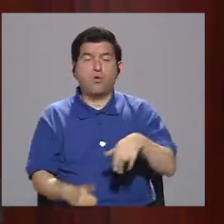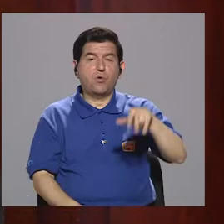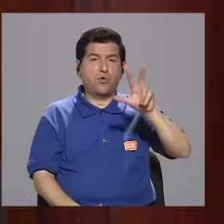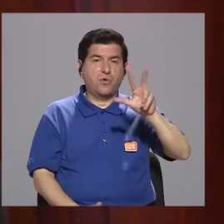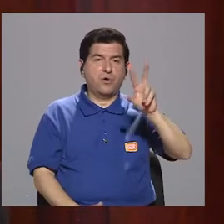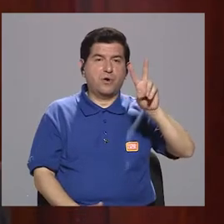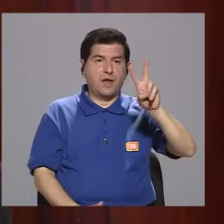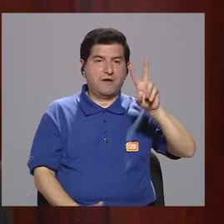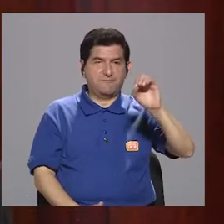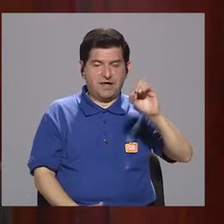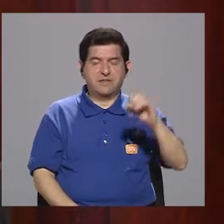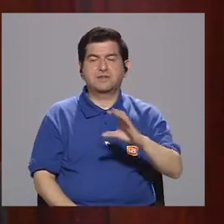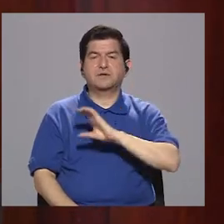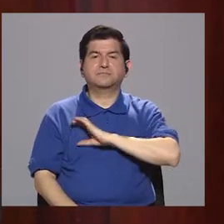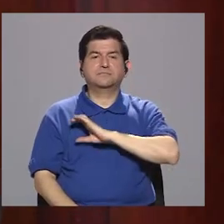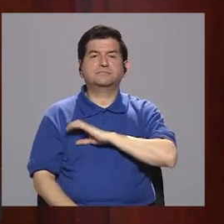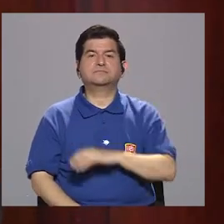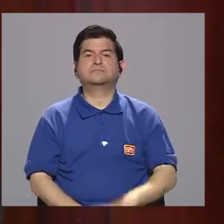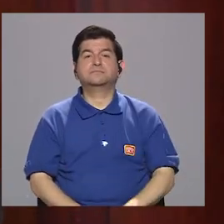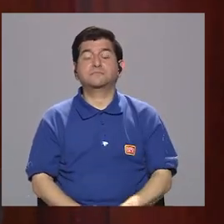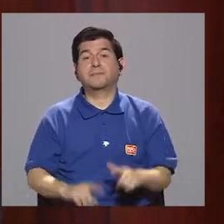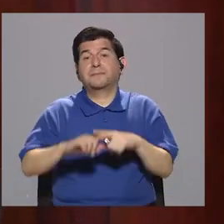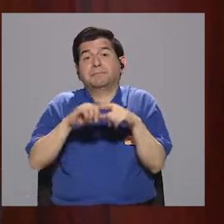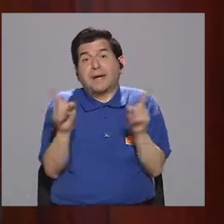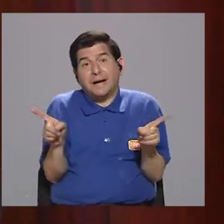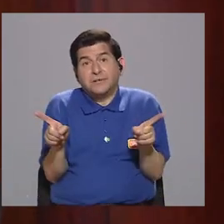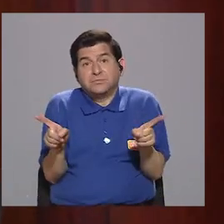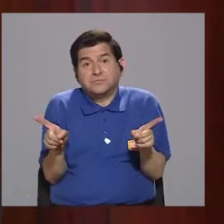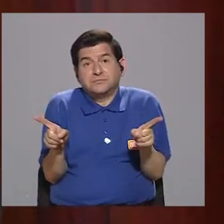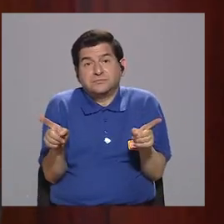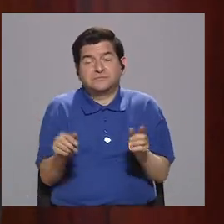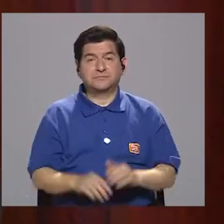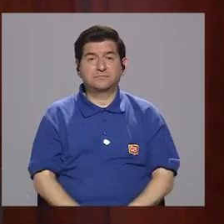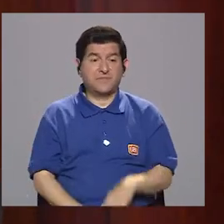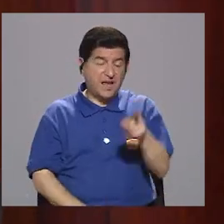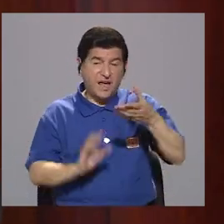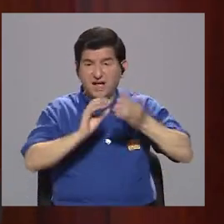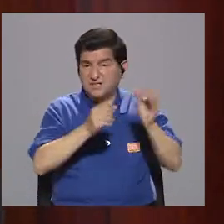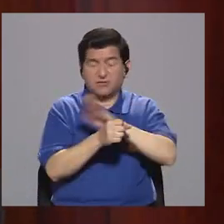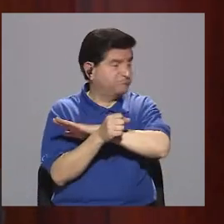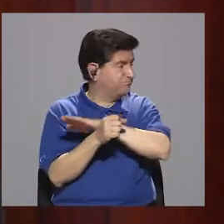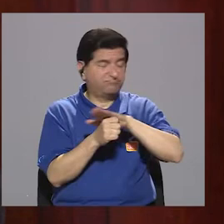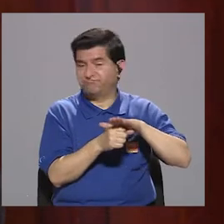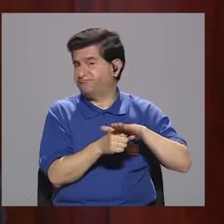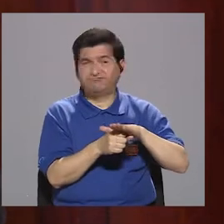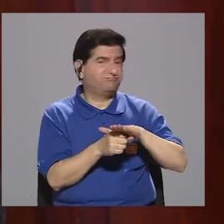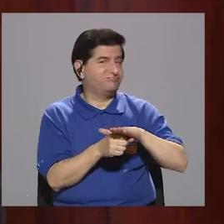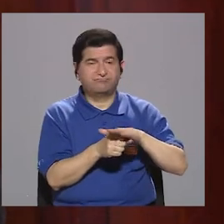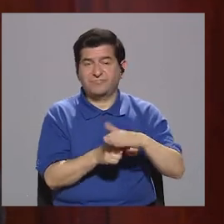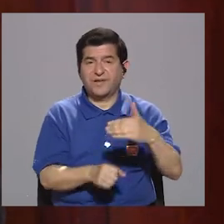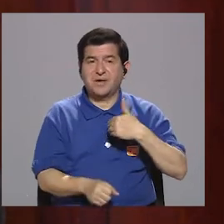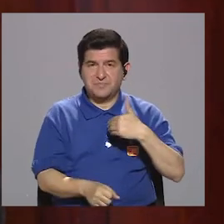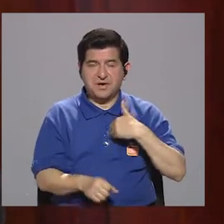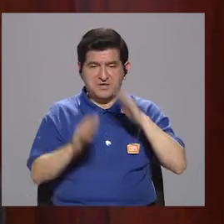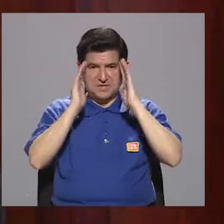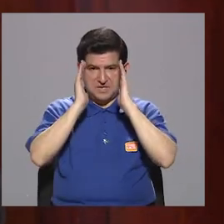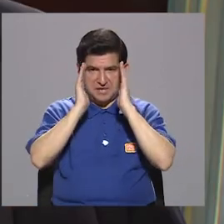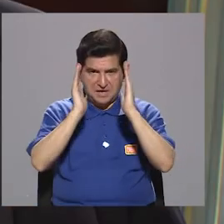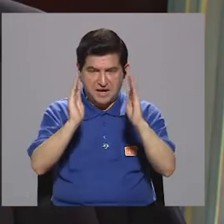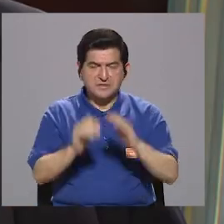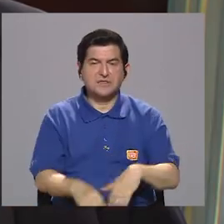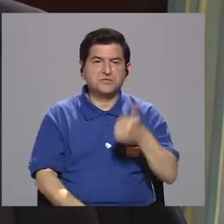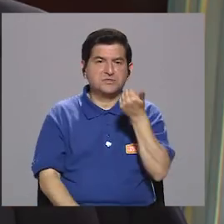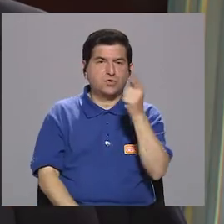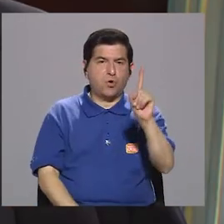cerca de 320 policías. Sin embargo, ese número no es suficiente para poder tener cobertura